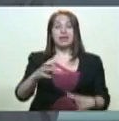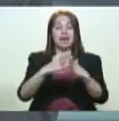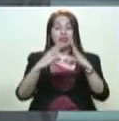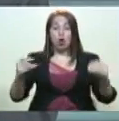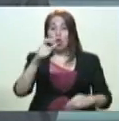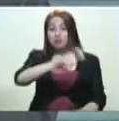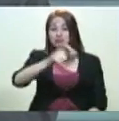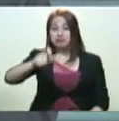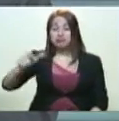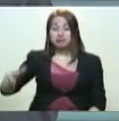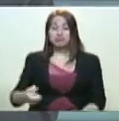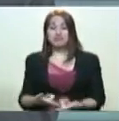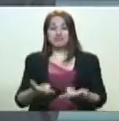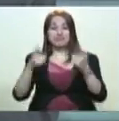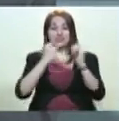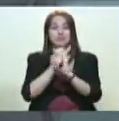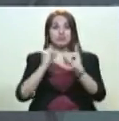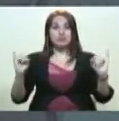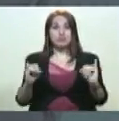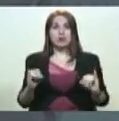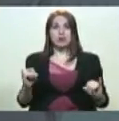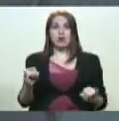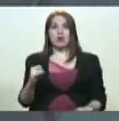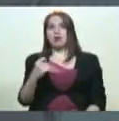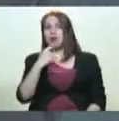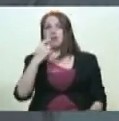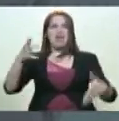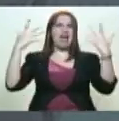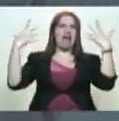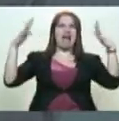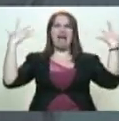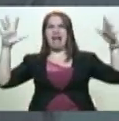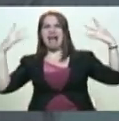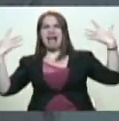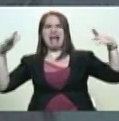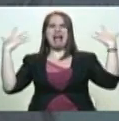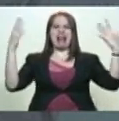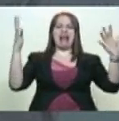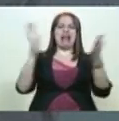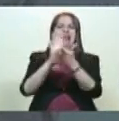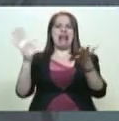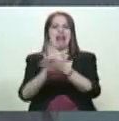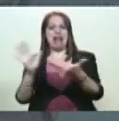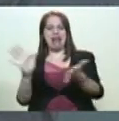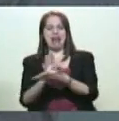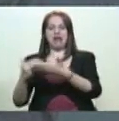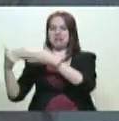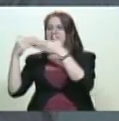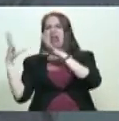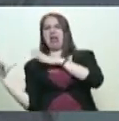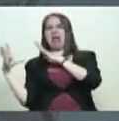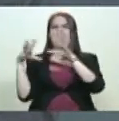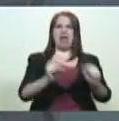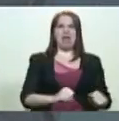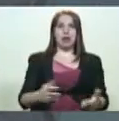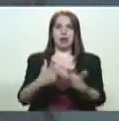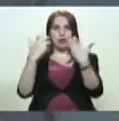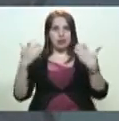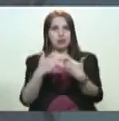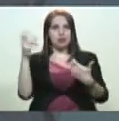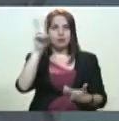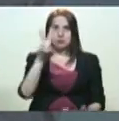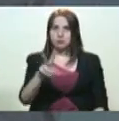a todos. Ningún venezolano hoy puede estar celebrando, aplaudiendo y festejando que la potencia hegemónica mundial, por